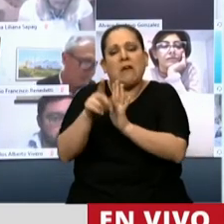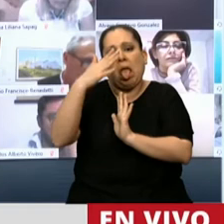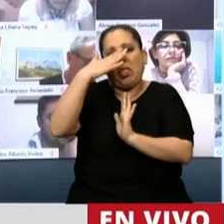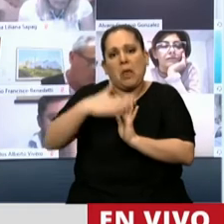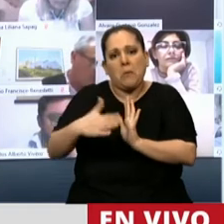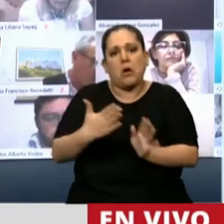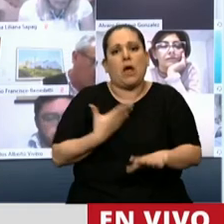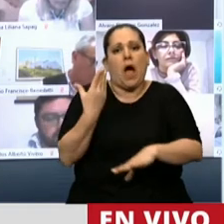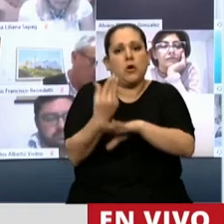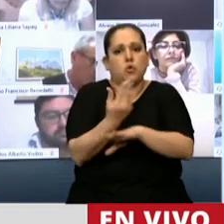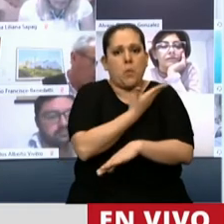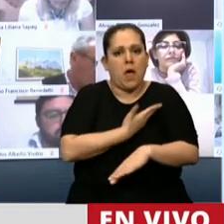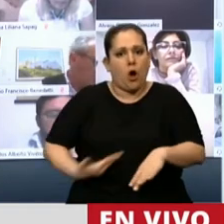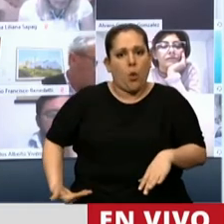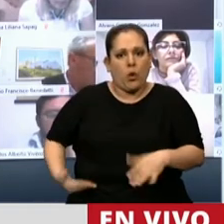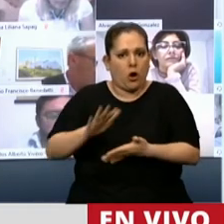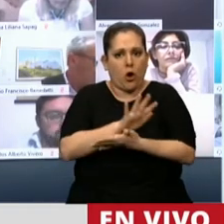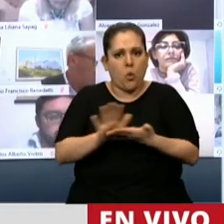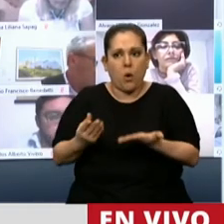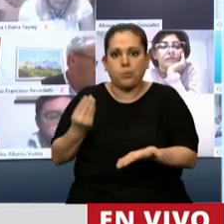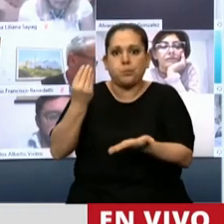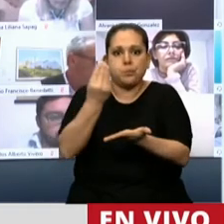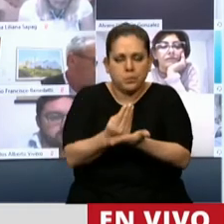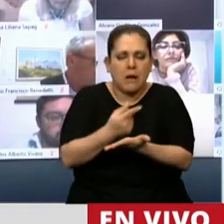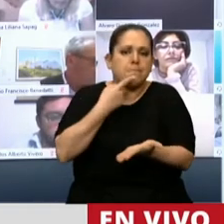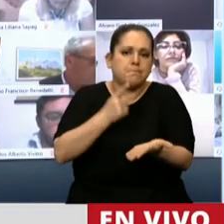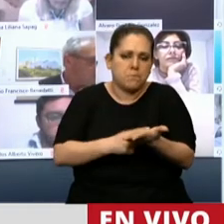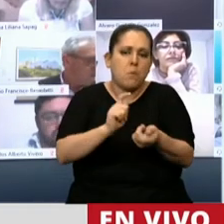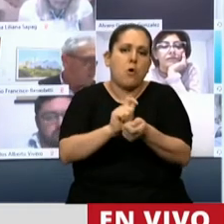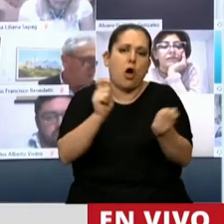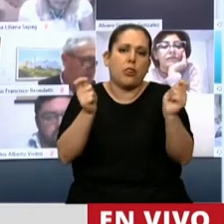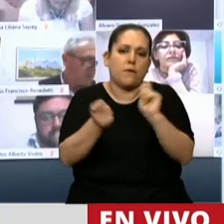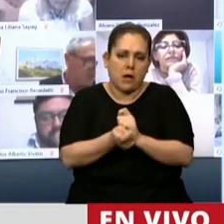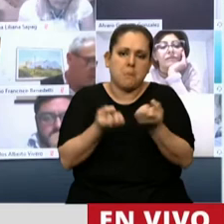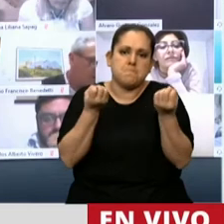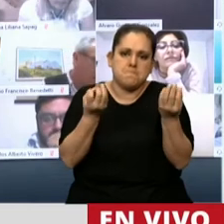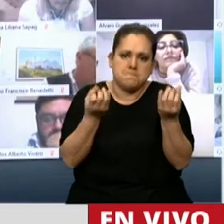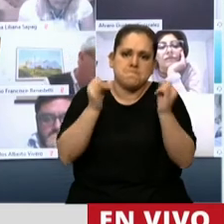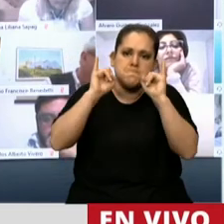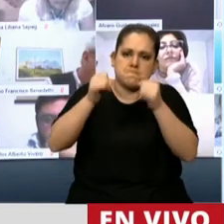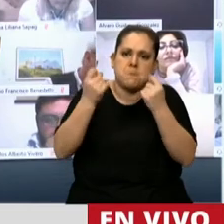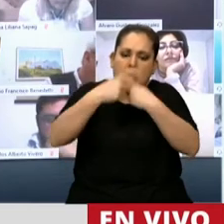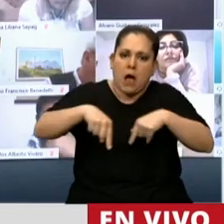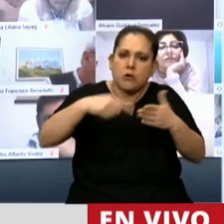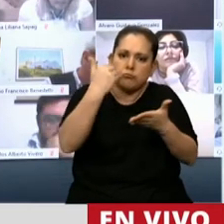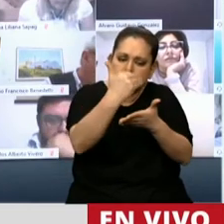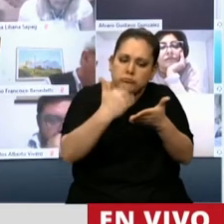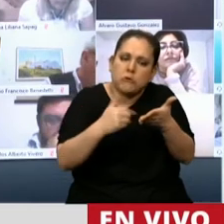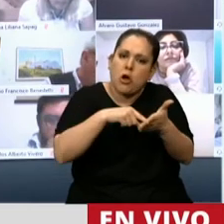cuando asumió este gobierno decidimos también modificarla porque nos pareció razonable algunas cuestiones que se plantearon